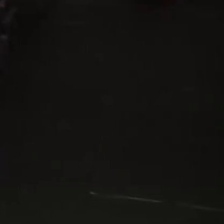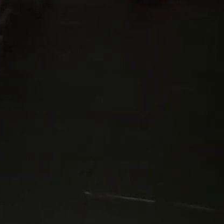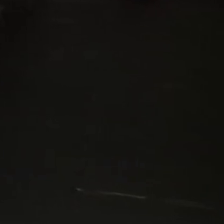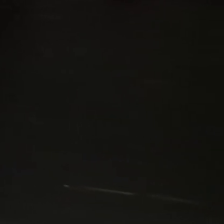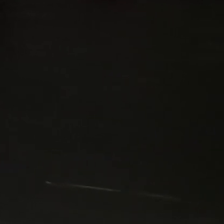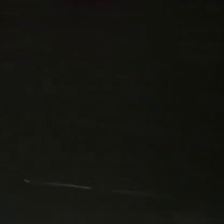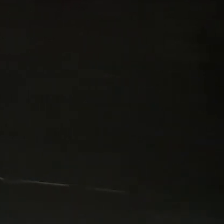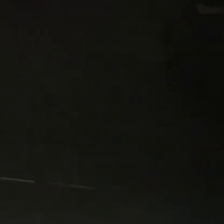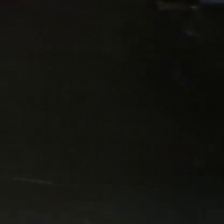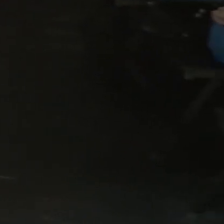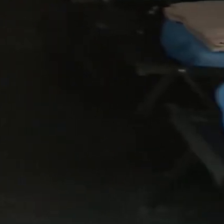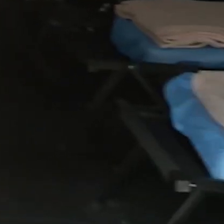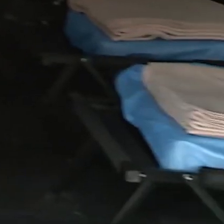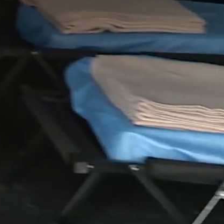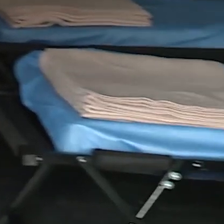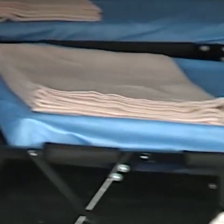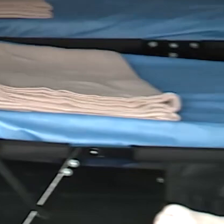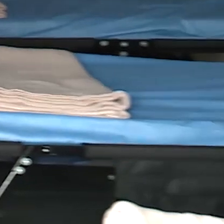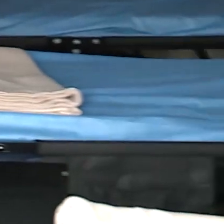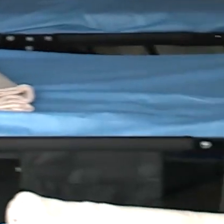de seis hospitales militares.